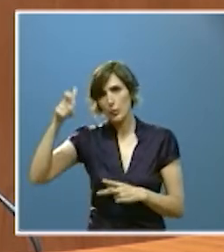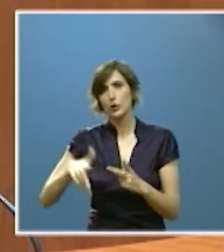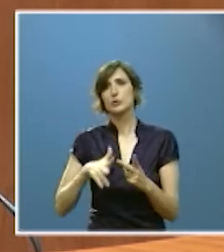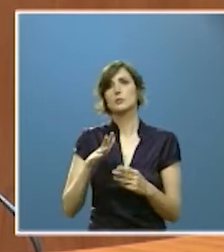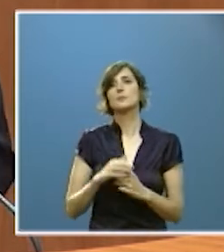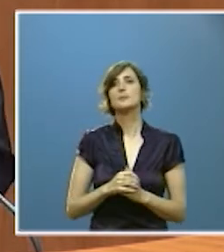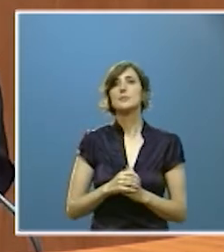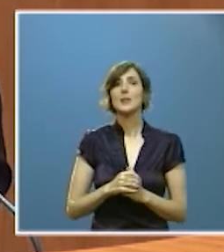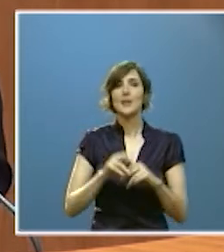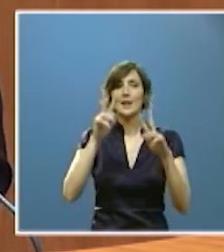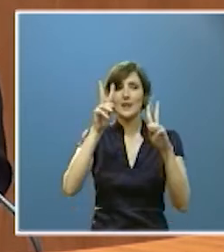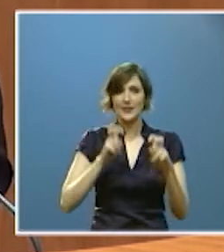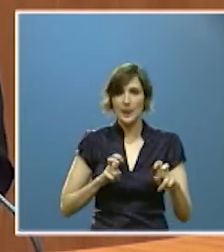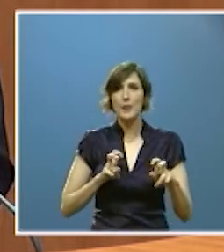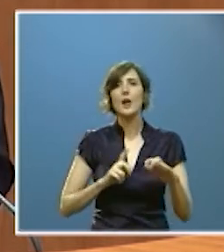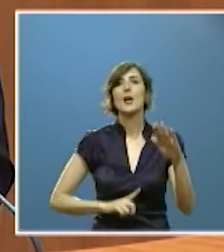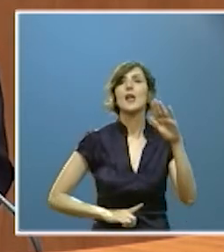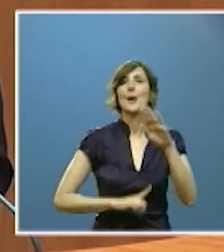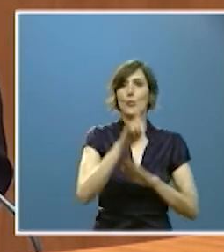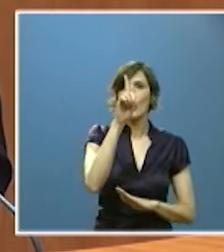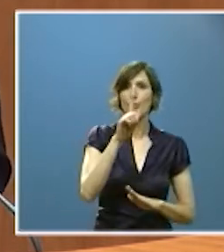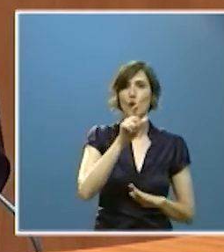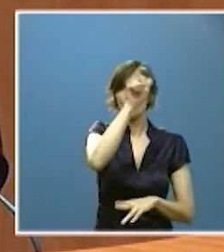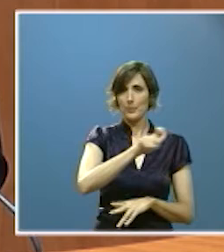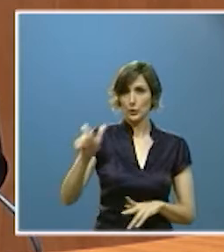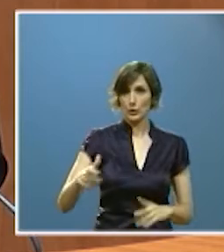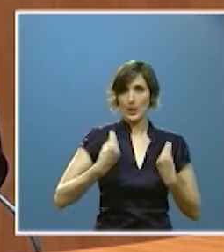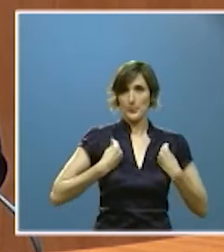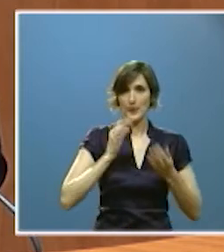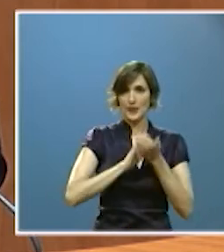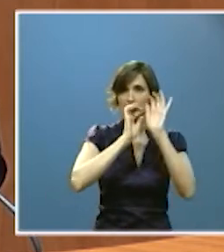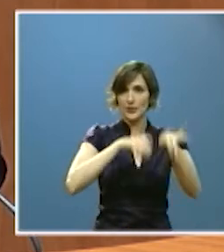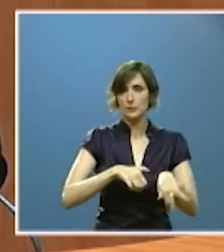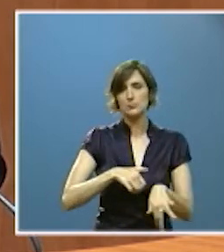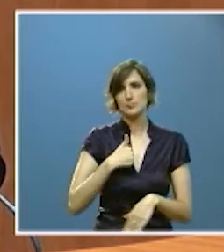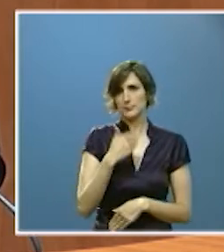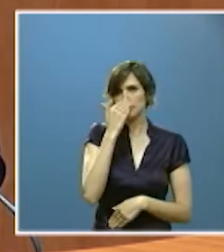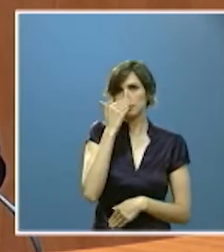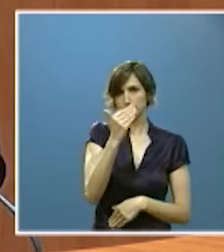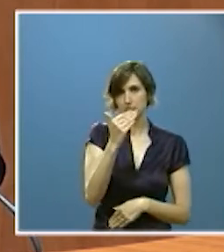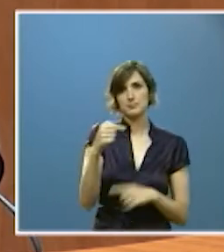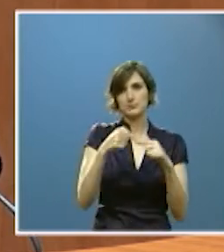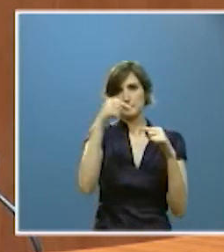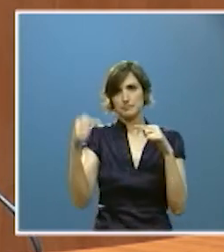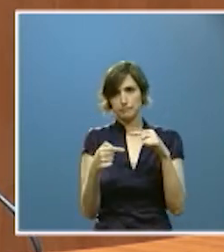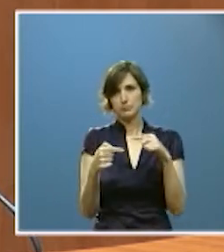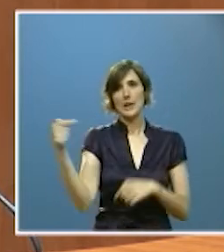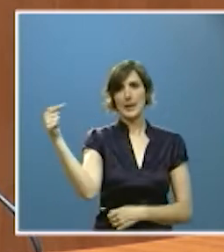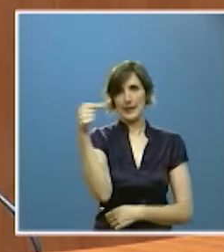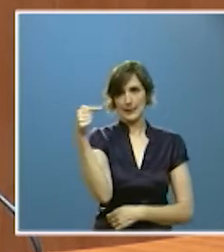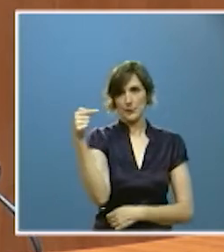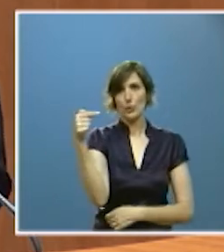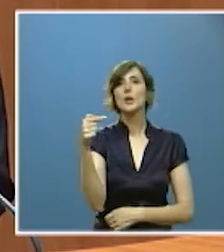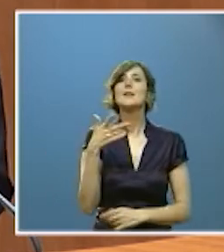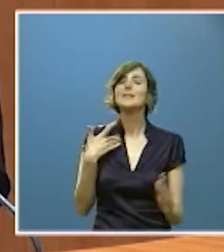los datos de evolución demográfica en Castilla y León de los últimos años son ciertamente muy negativos son datos sin